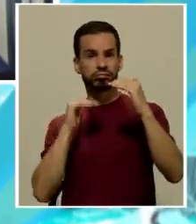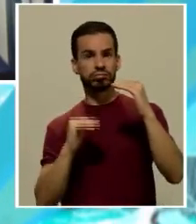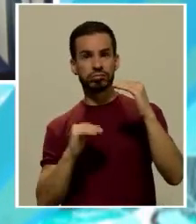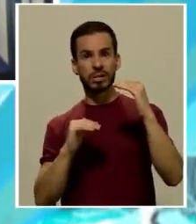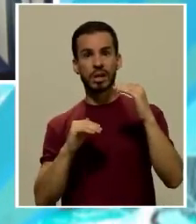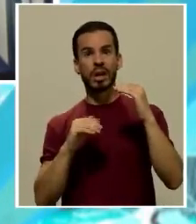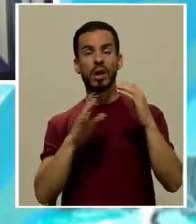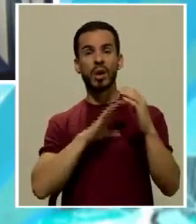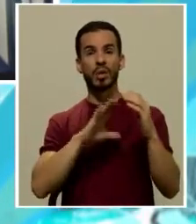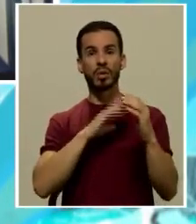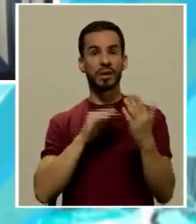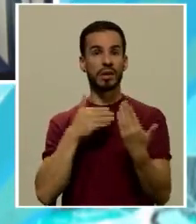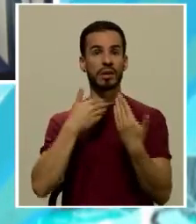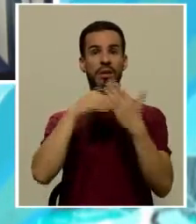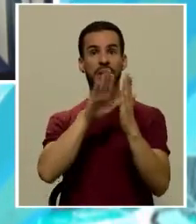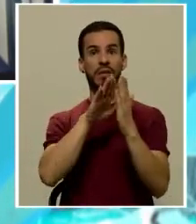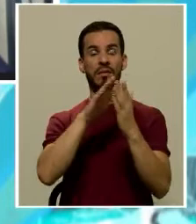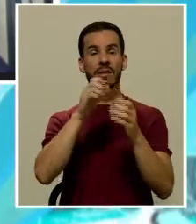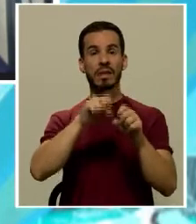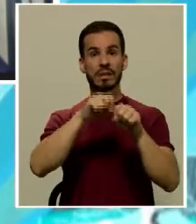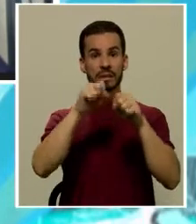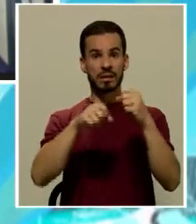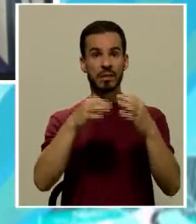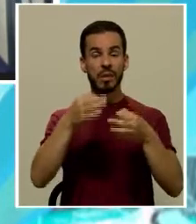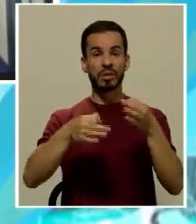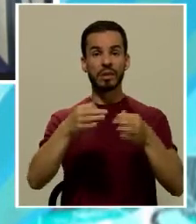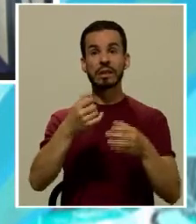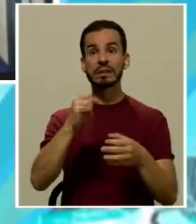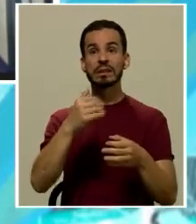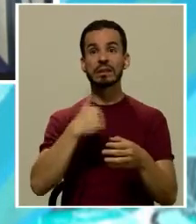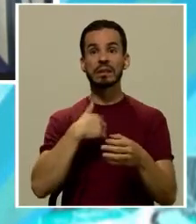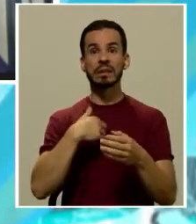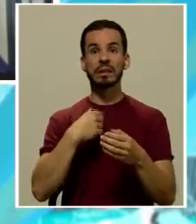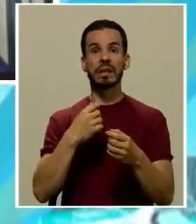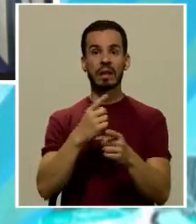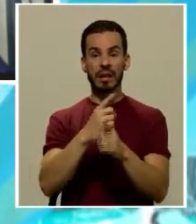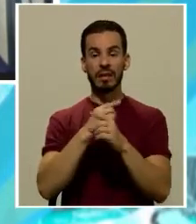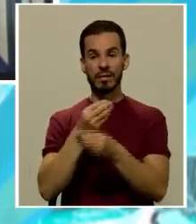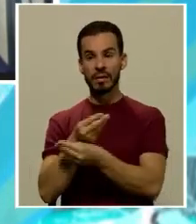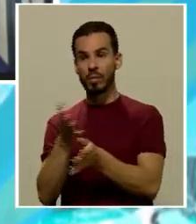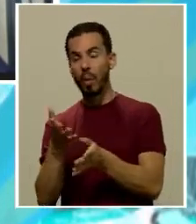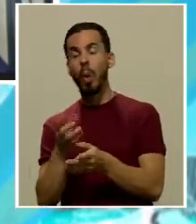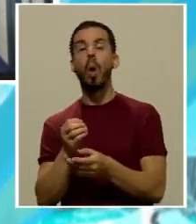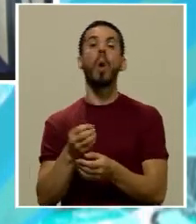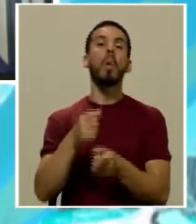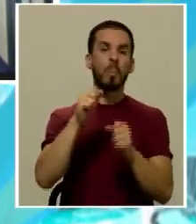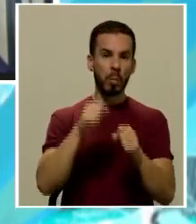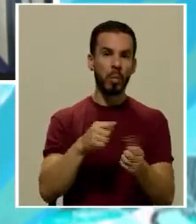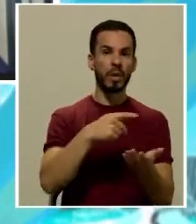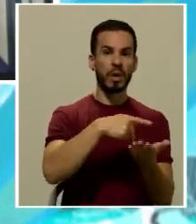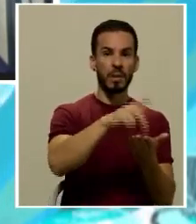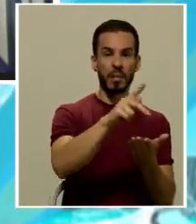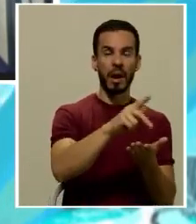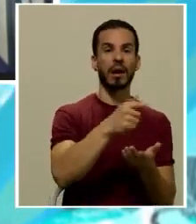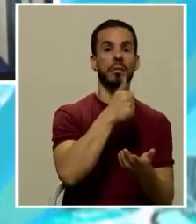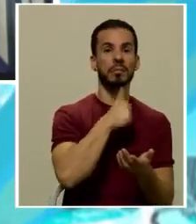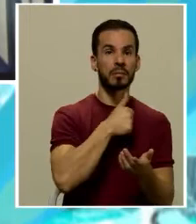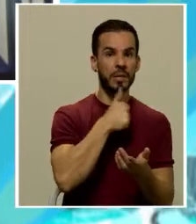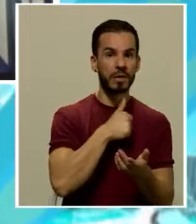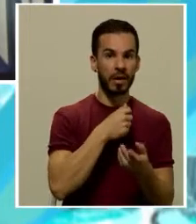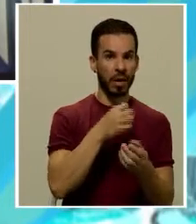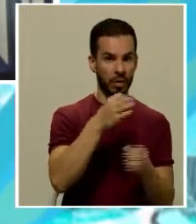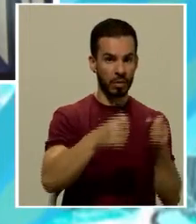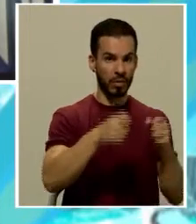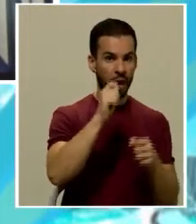condiciones de enfrentar al sistema judicial si tiene una defensa pública o si tiene una defensa privada es decir